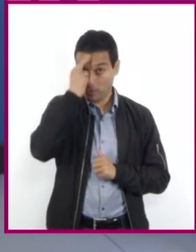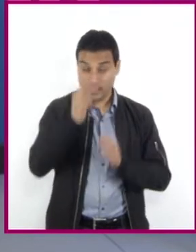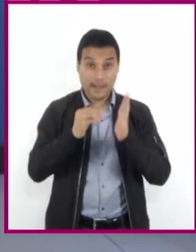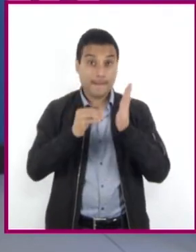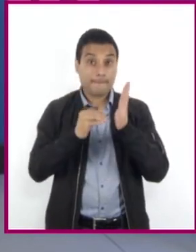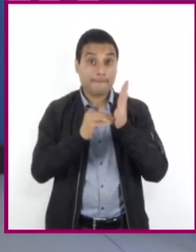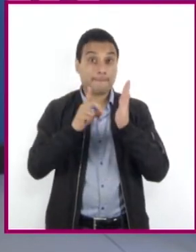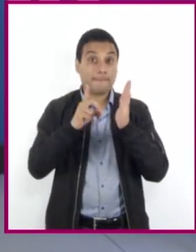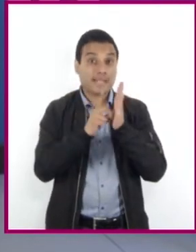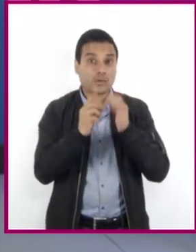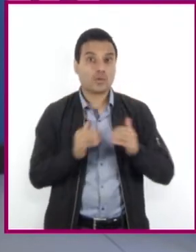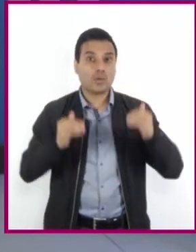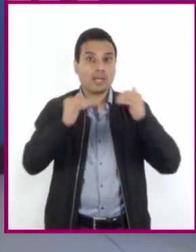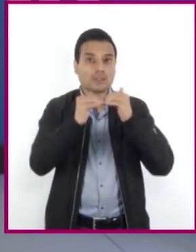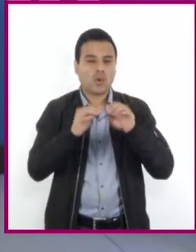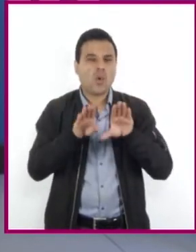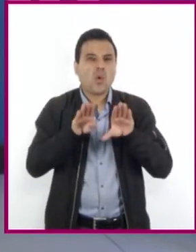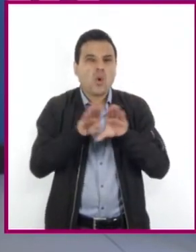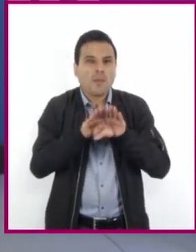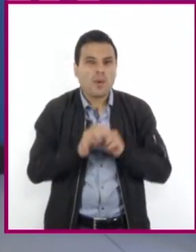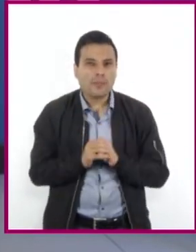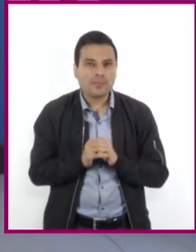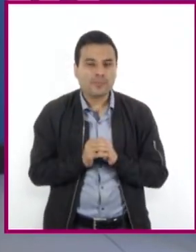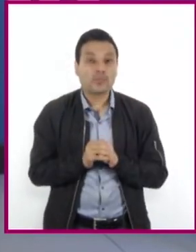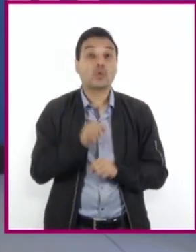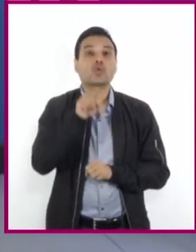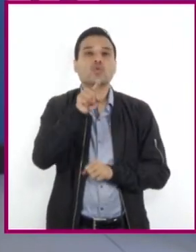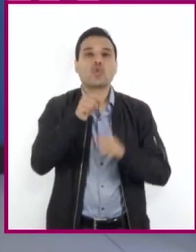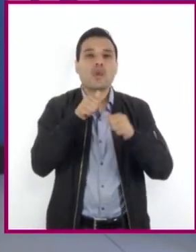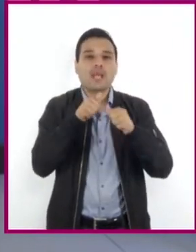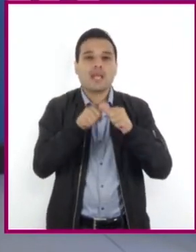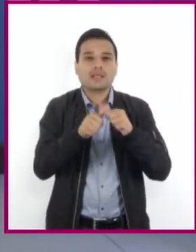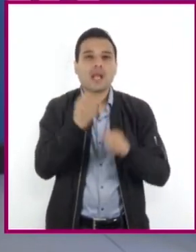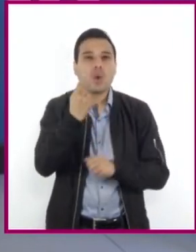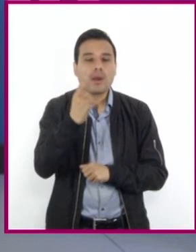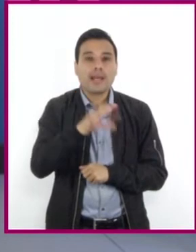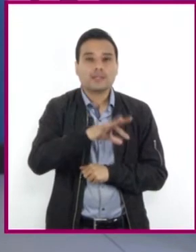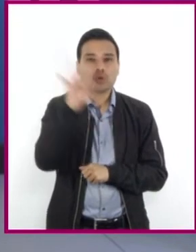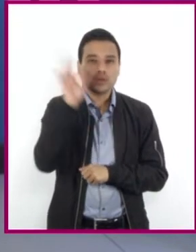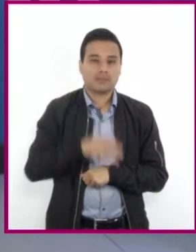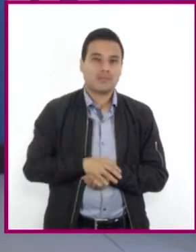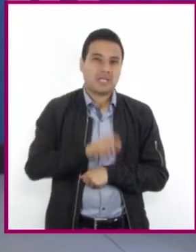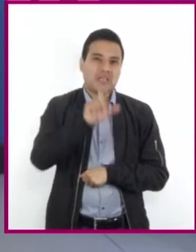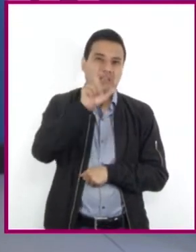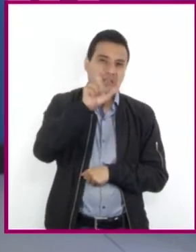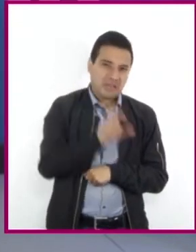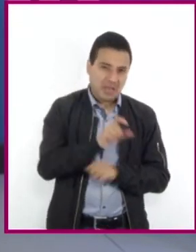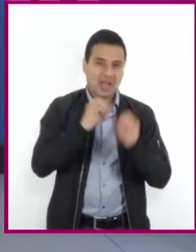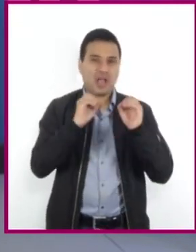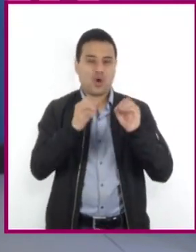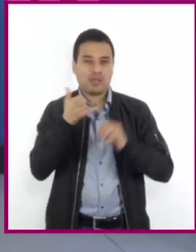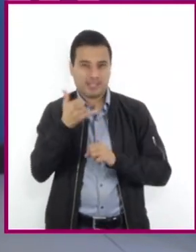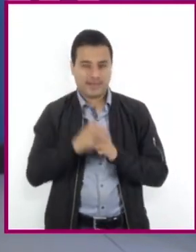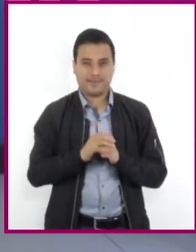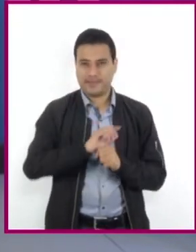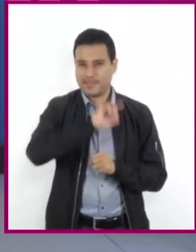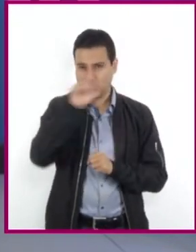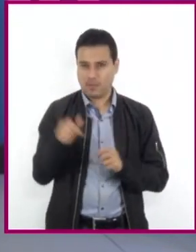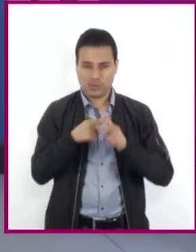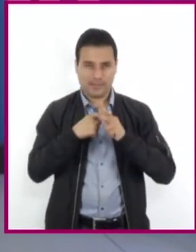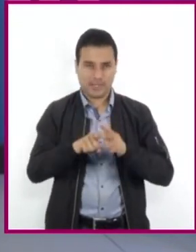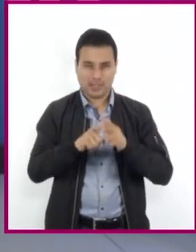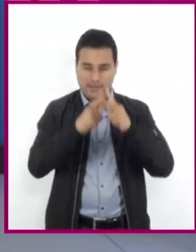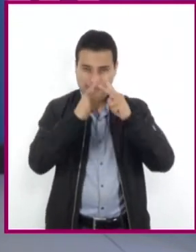igualación que consiste en elegir una incógnita ya sea X o Y y despejarla en ambas